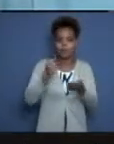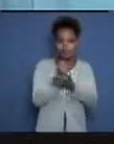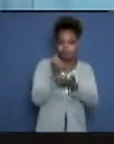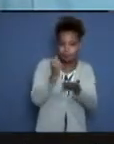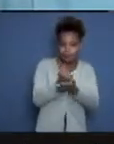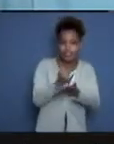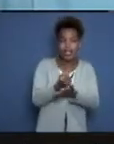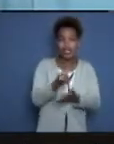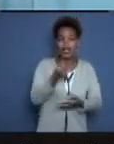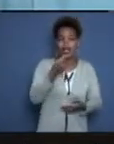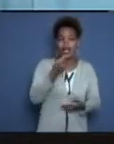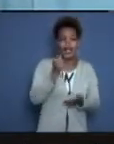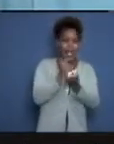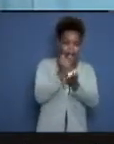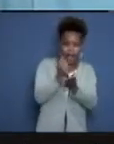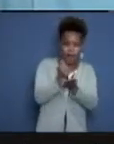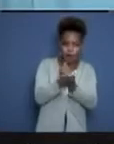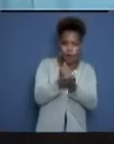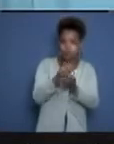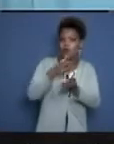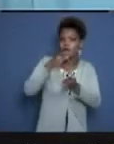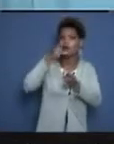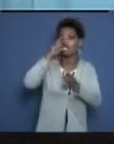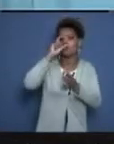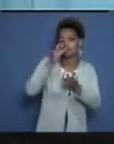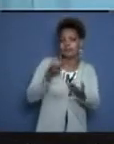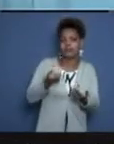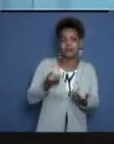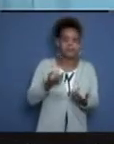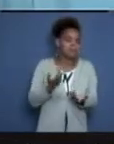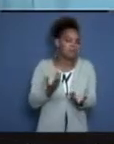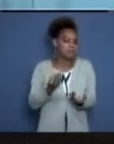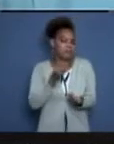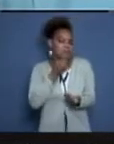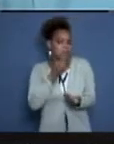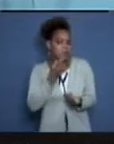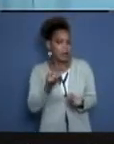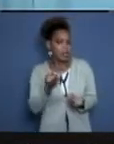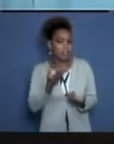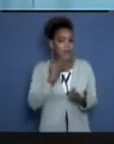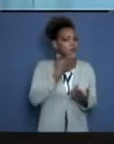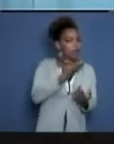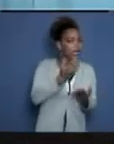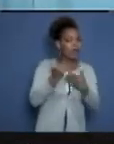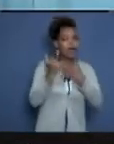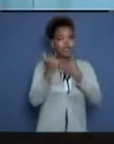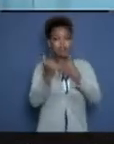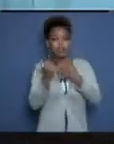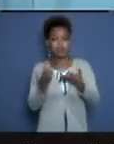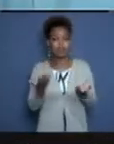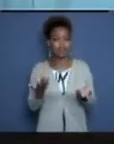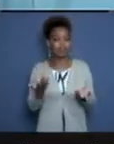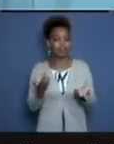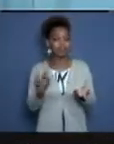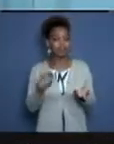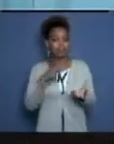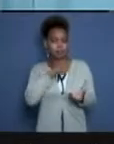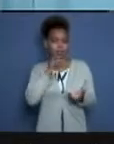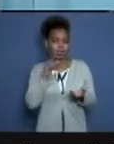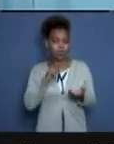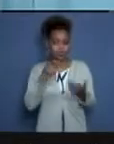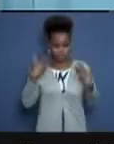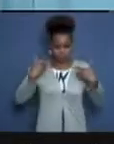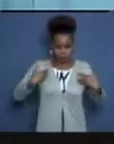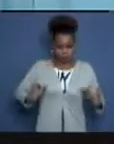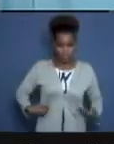enseñado nuestros ancestros. ¿Qué hay de cierto de la medicina verde? Quizás un poco no para curar la enfermedad, sino para mantener el organismo